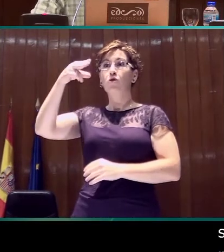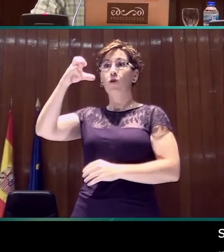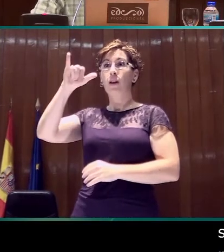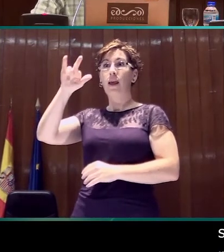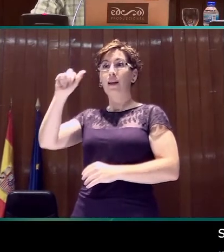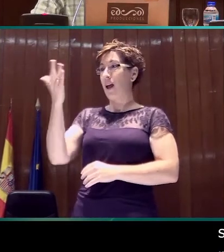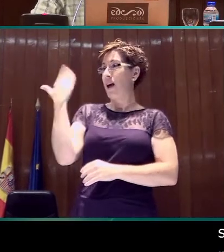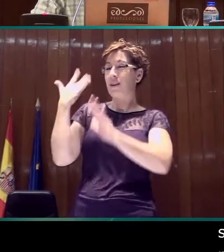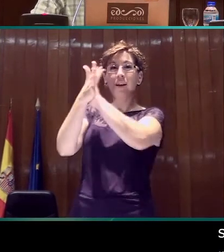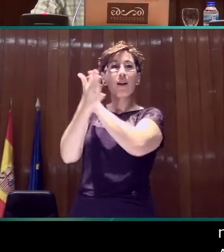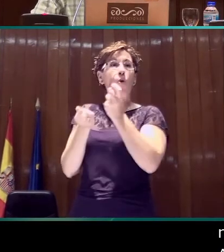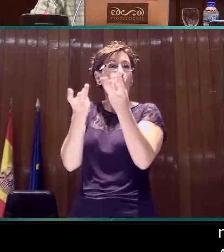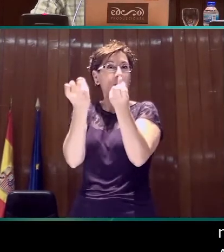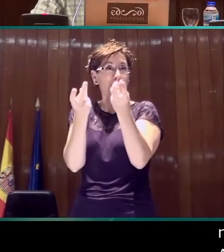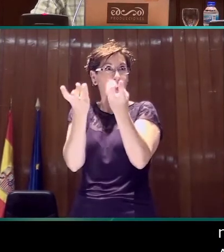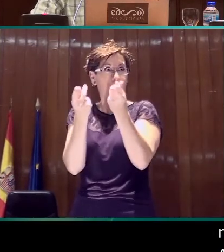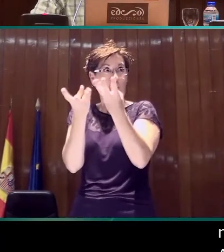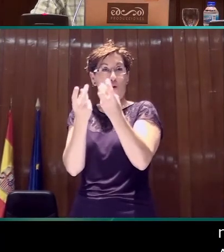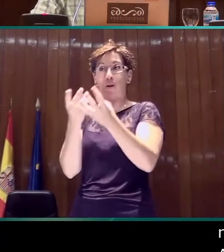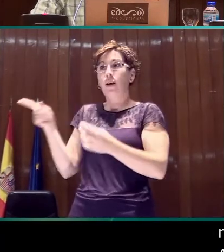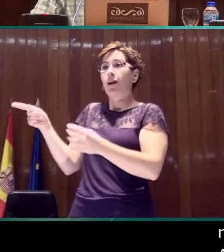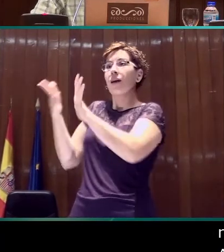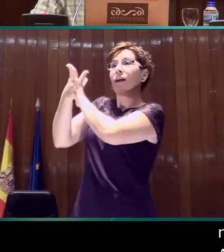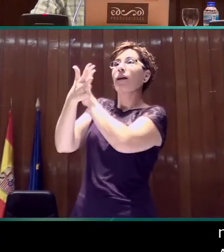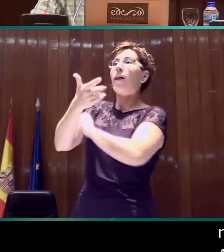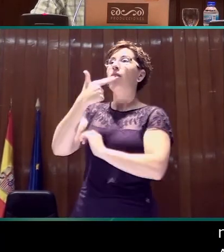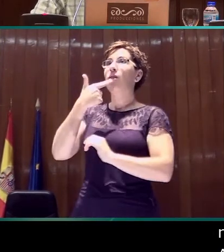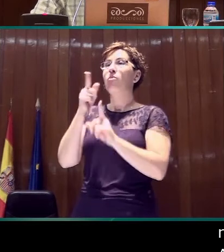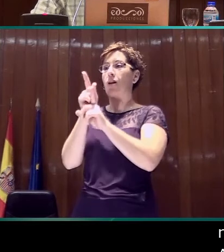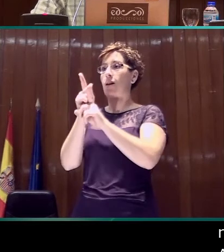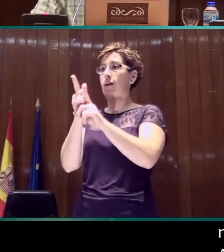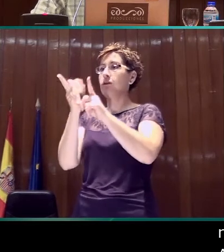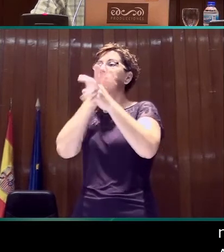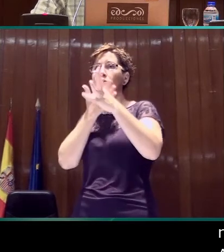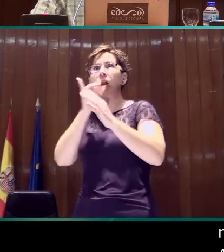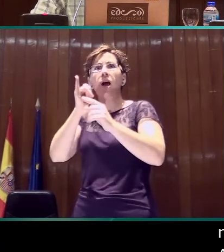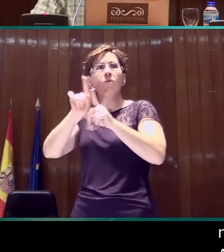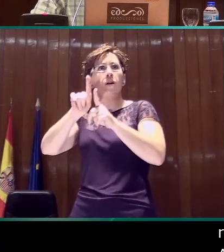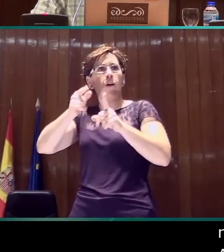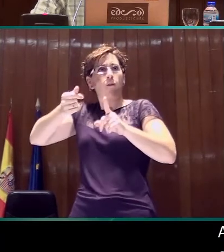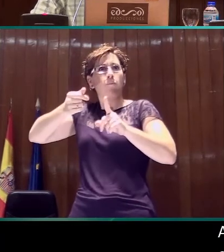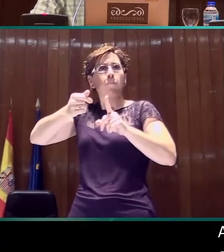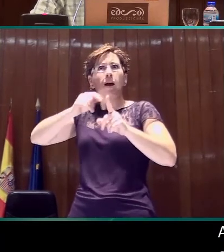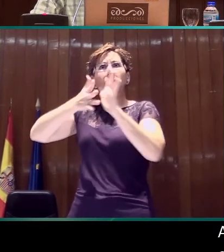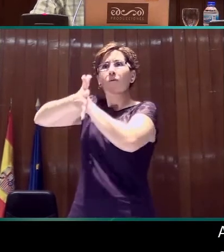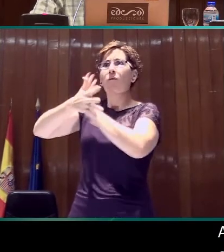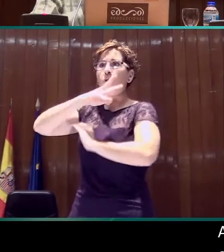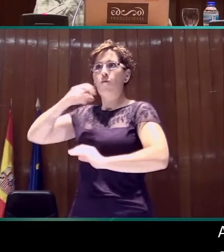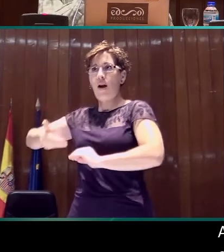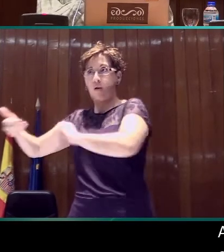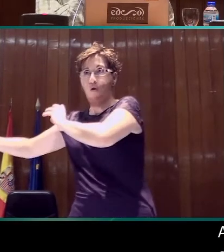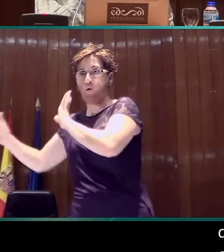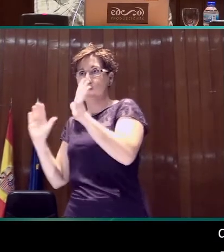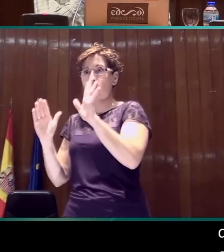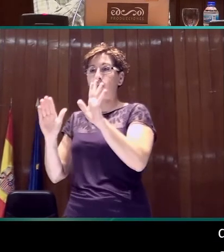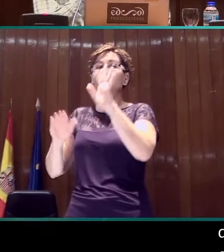ayer, ella especifica tres valores en estos signos, ¿de acuerdo? Y sí que los quiero mencionar porque uno de ellos es que es un